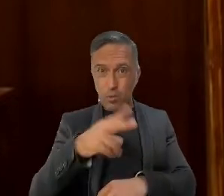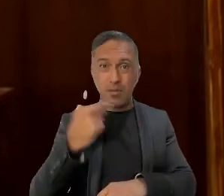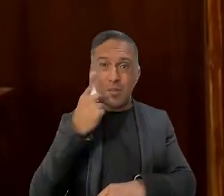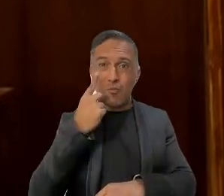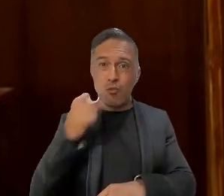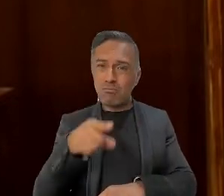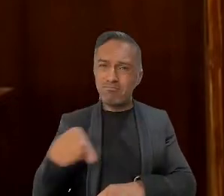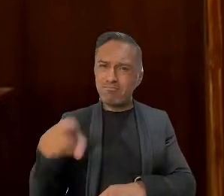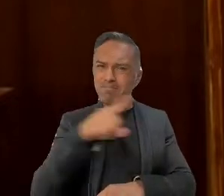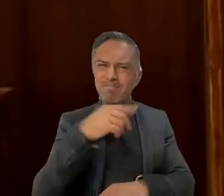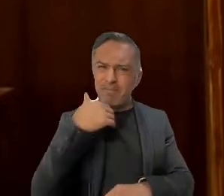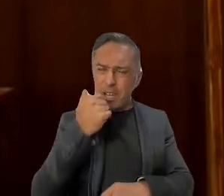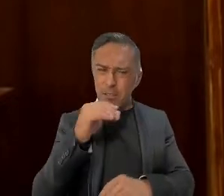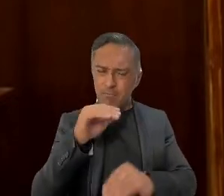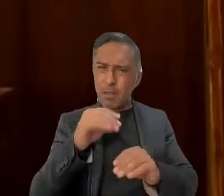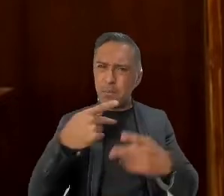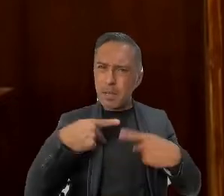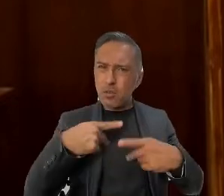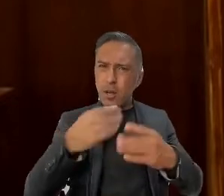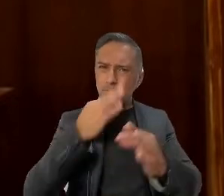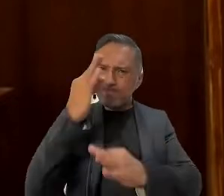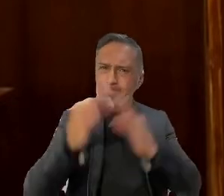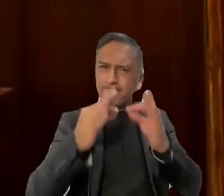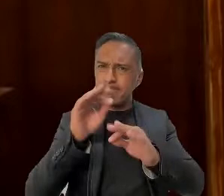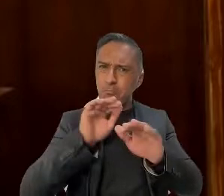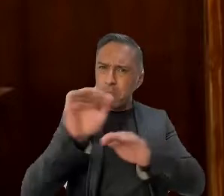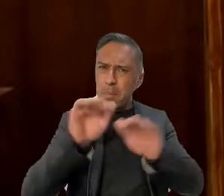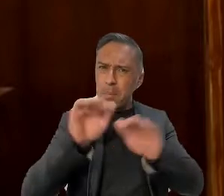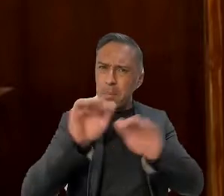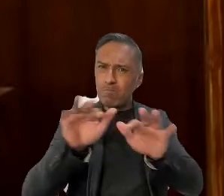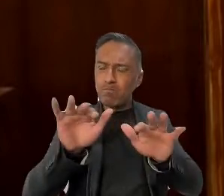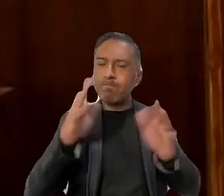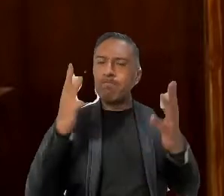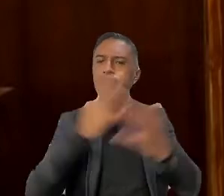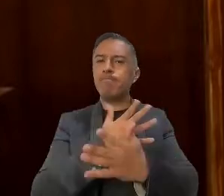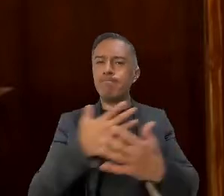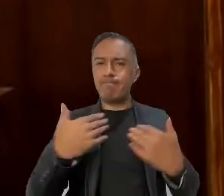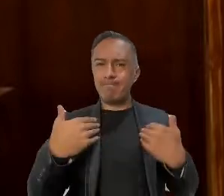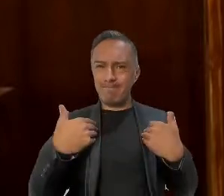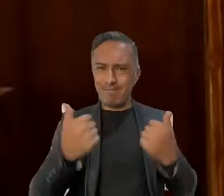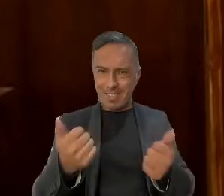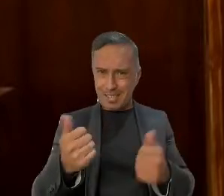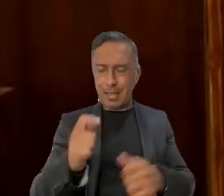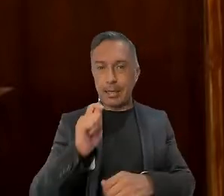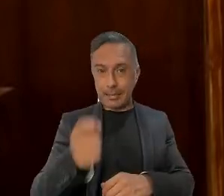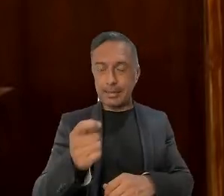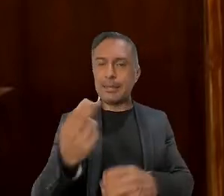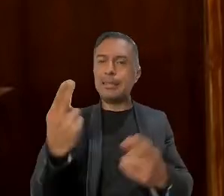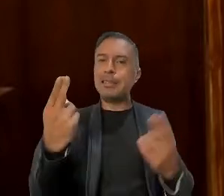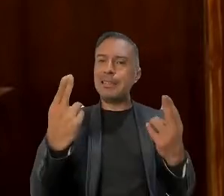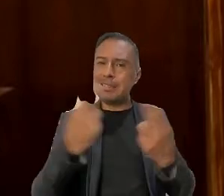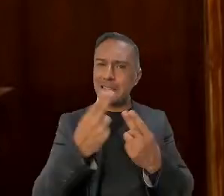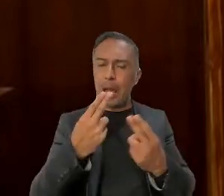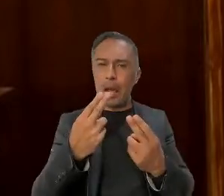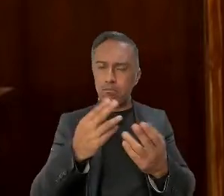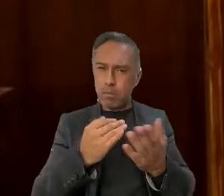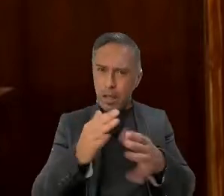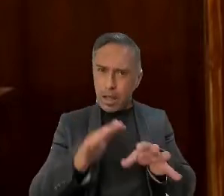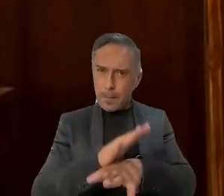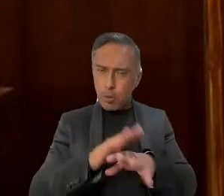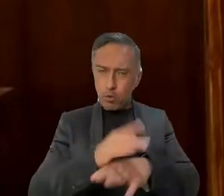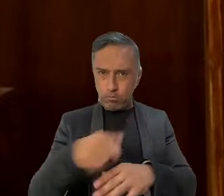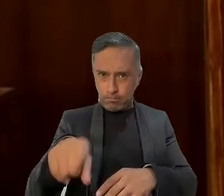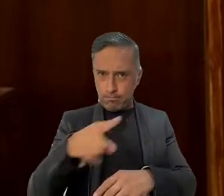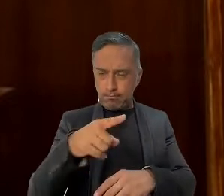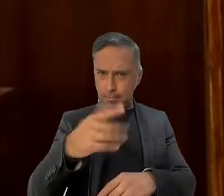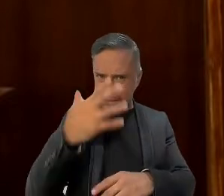las personas para que realicen acciones necesarias que permitan generar compromisos respecto